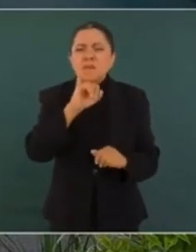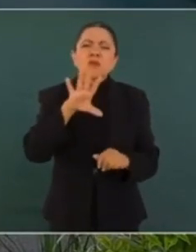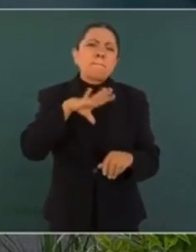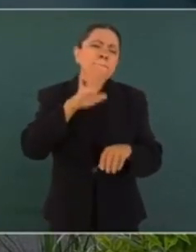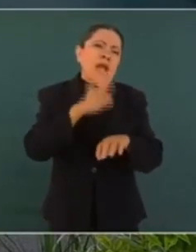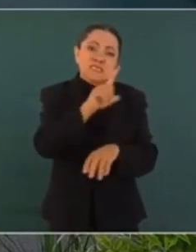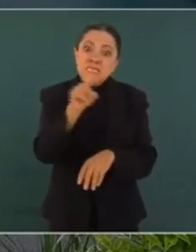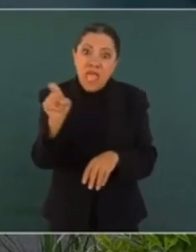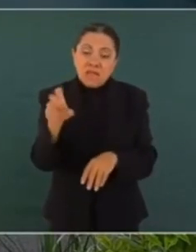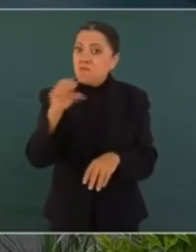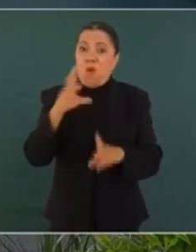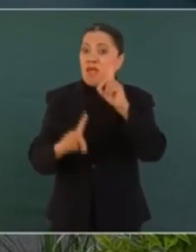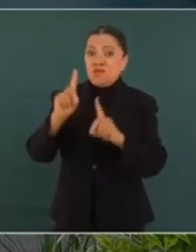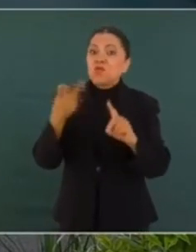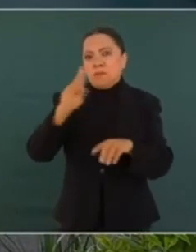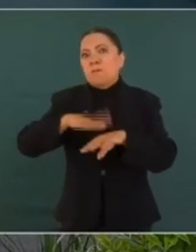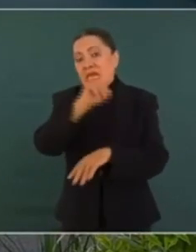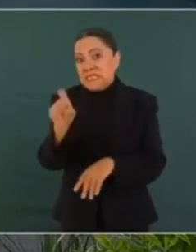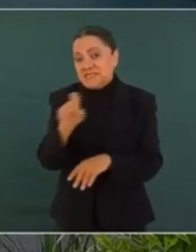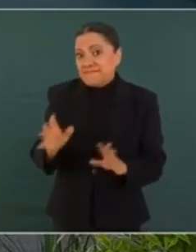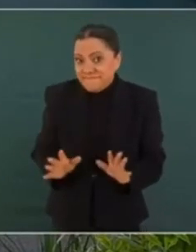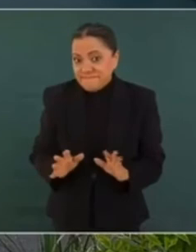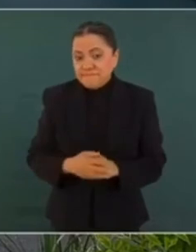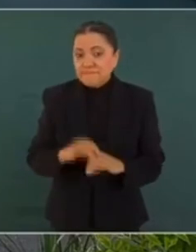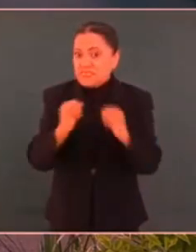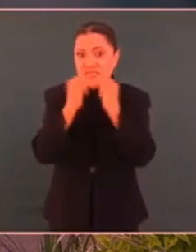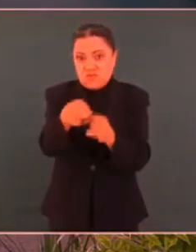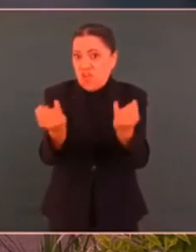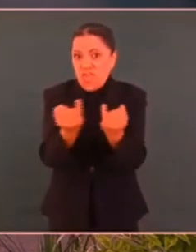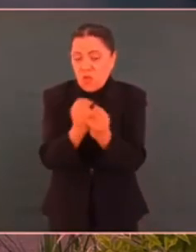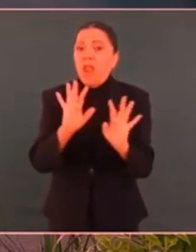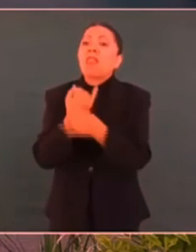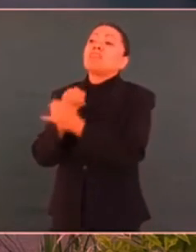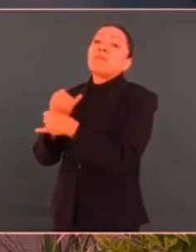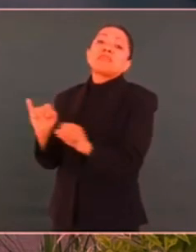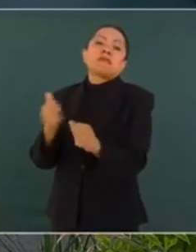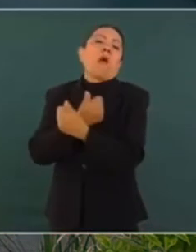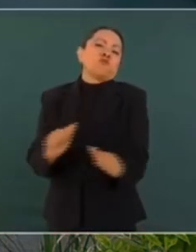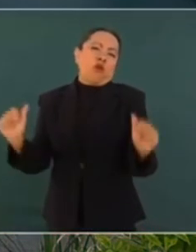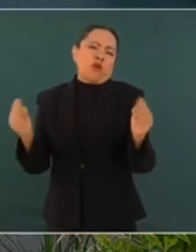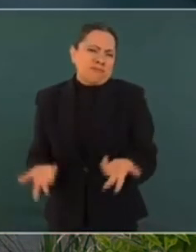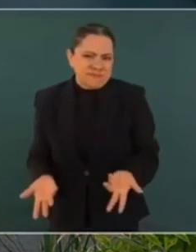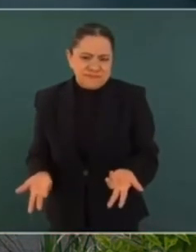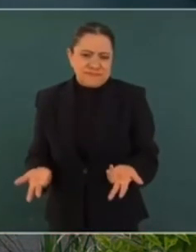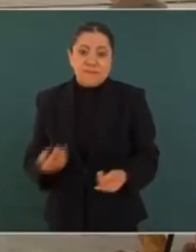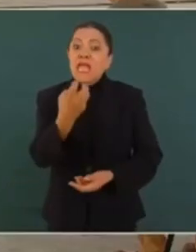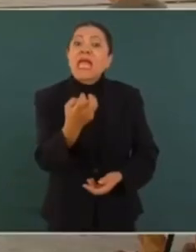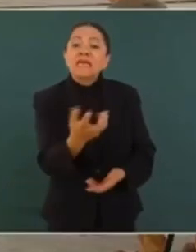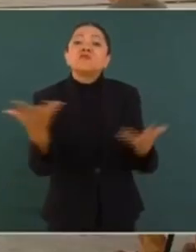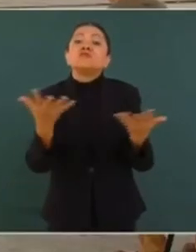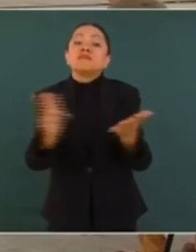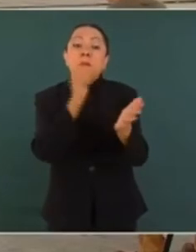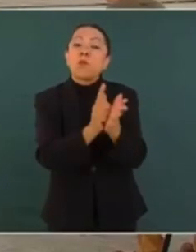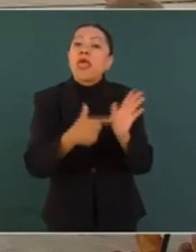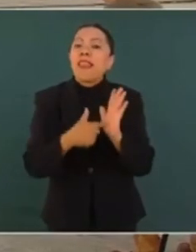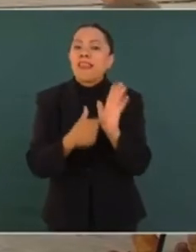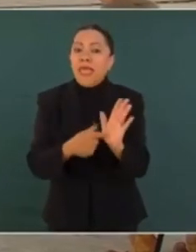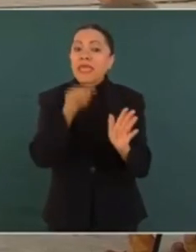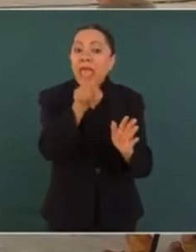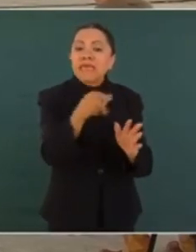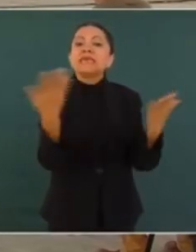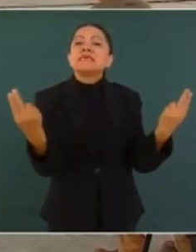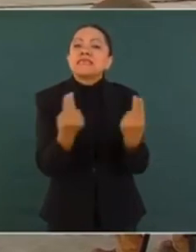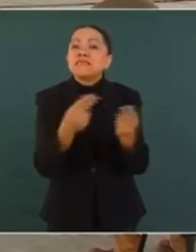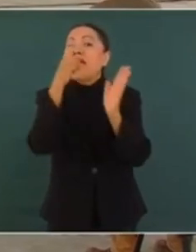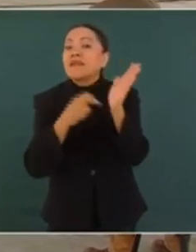Sin duda, pasa de 100 organismos independientes, autónomos. Estos fueron creados por ley. Aquí se retiene